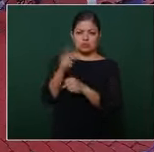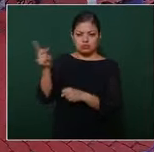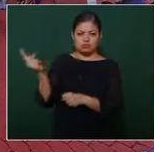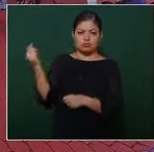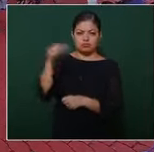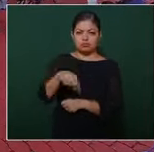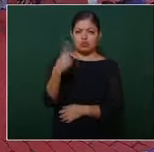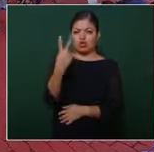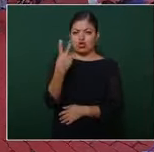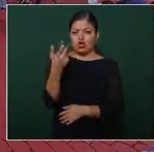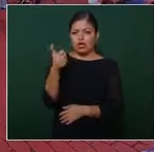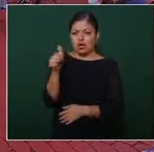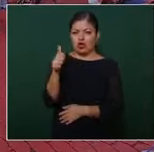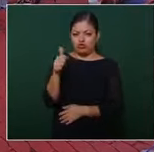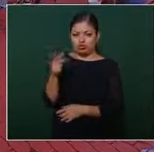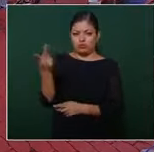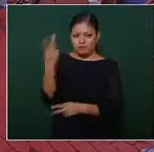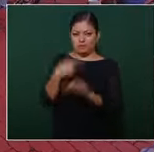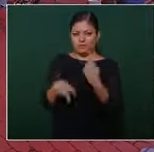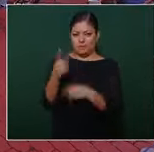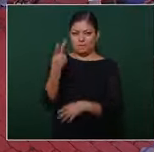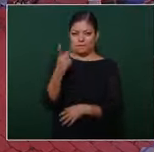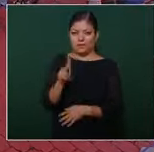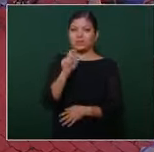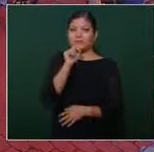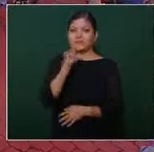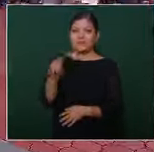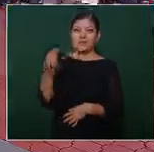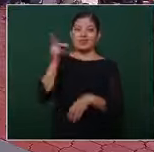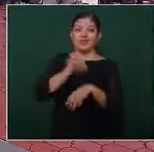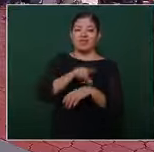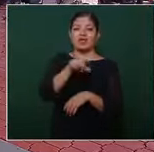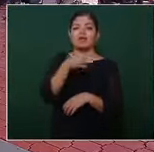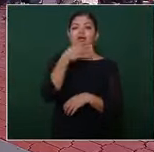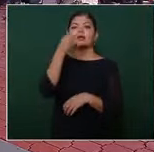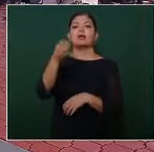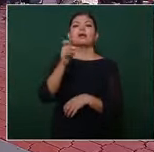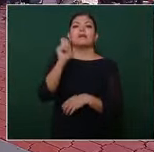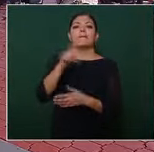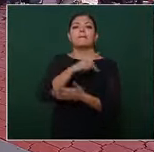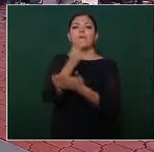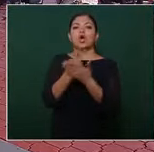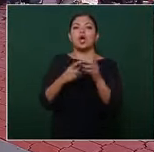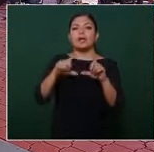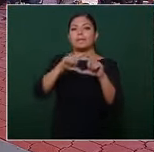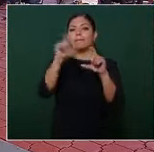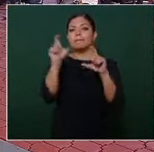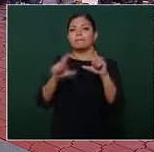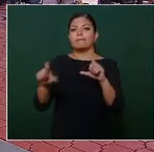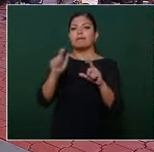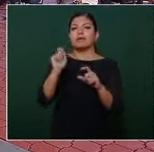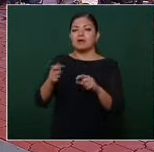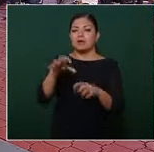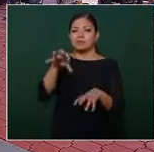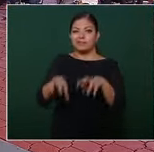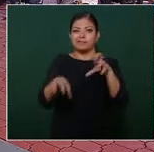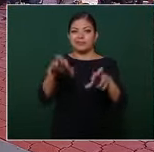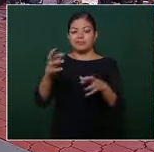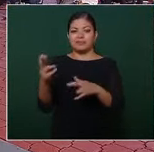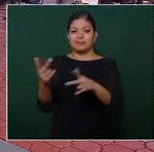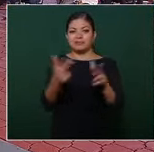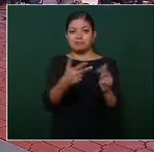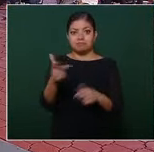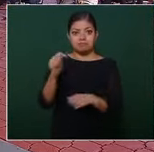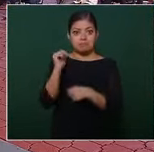vino el 2 de agosto aquí a Puerto Vallarta ese día además lanzó o anunció un programa nacional de bacheo en municipios no sé si